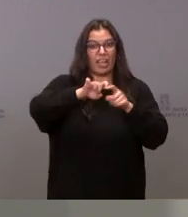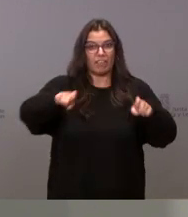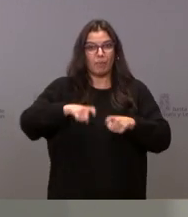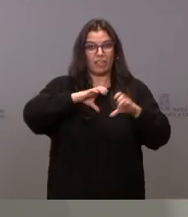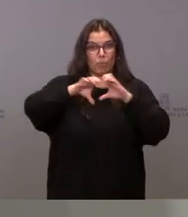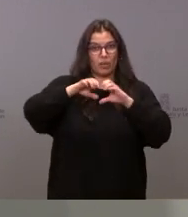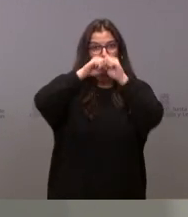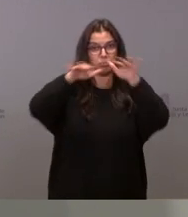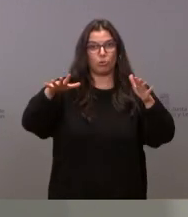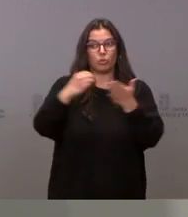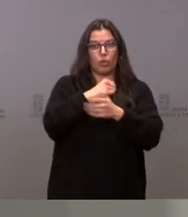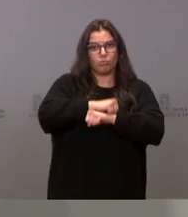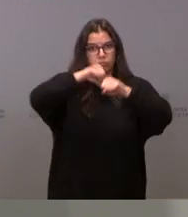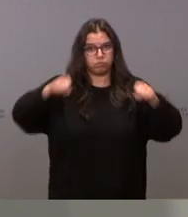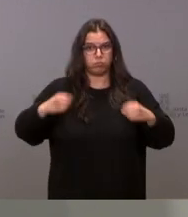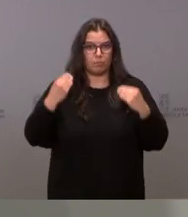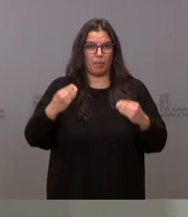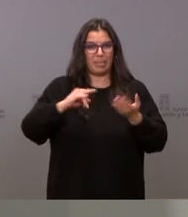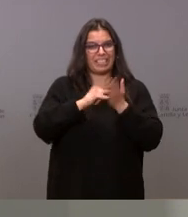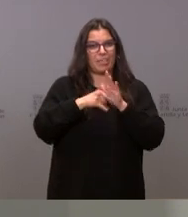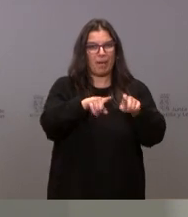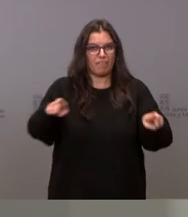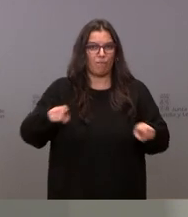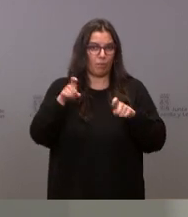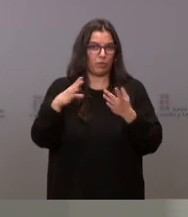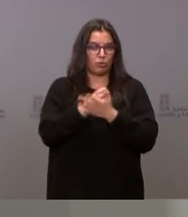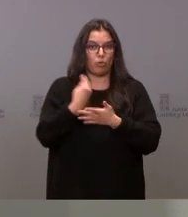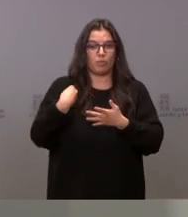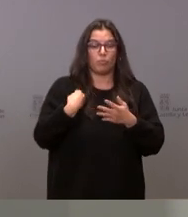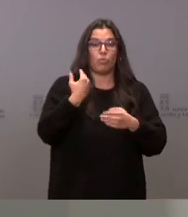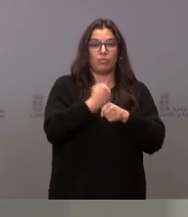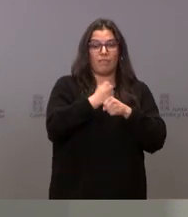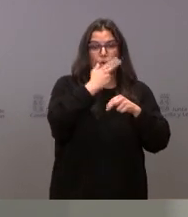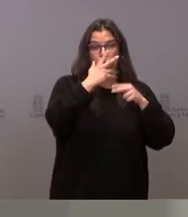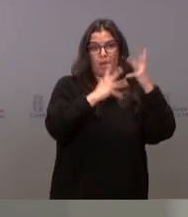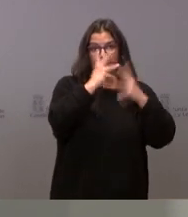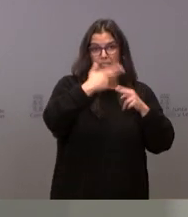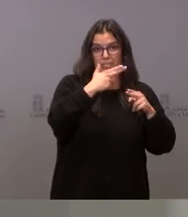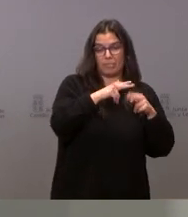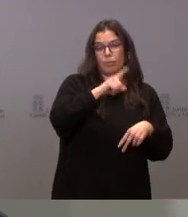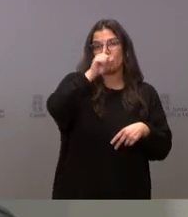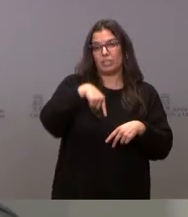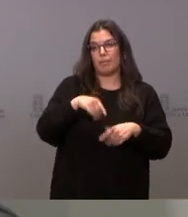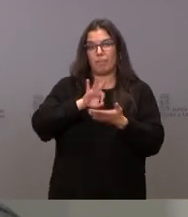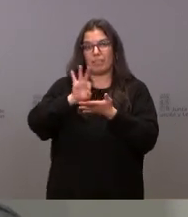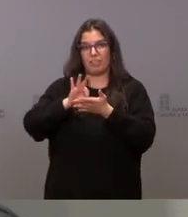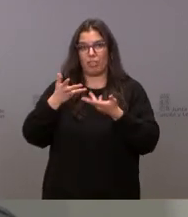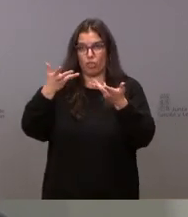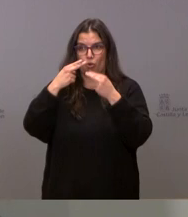comunicaciones y de nuestros sistemas de información, tanto en la actividad administrativa como en el servicio al público.